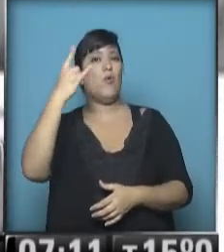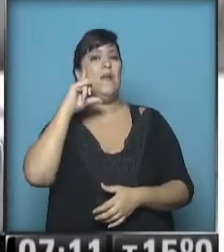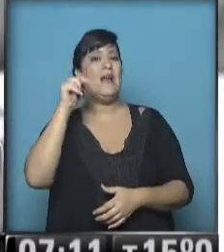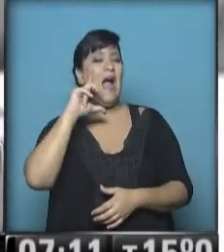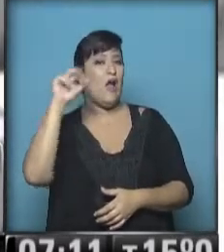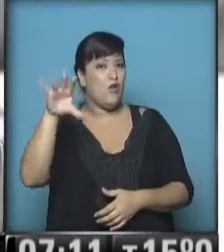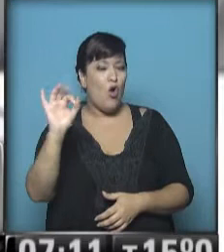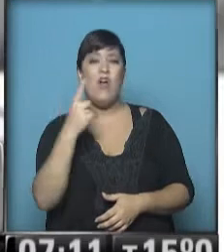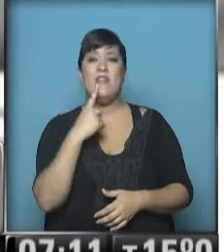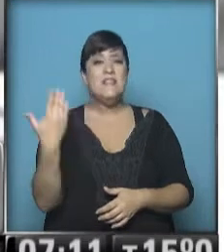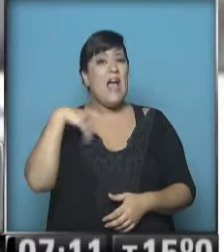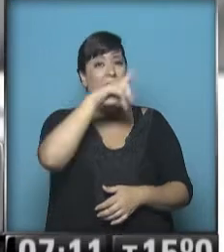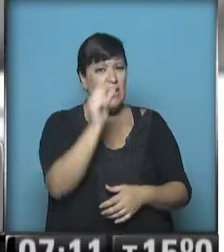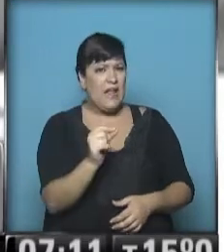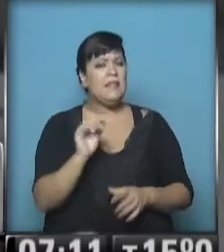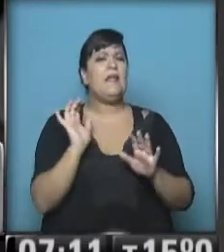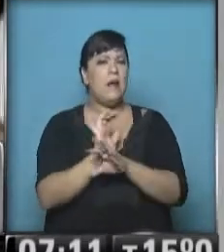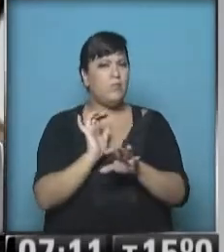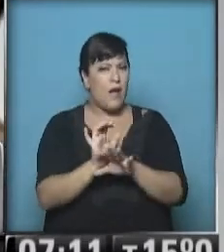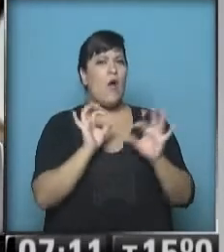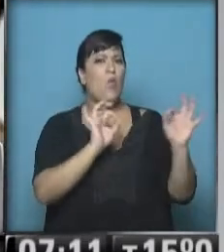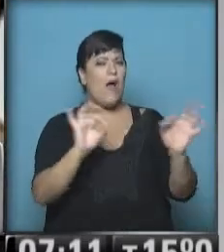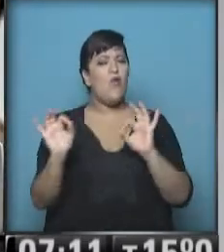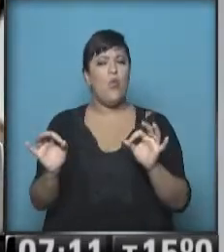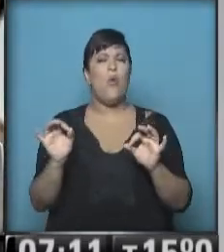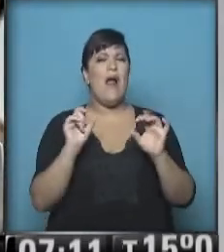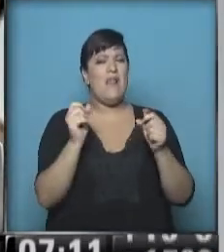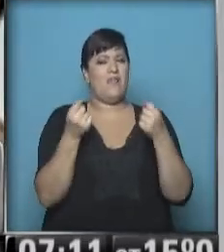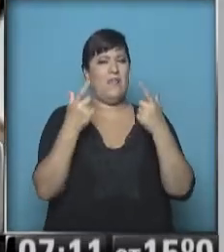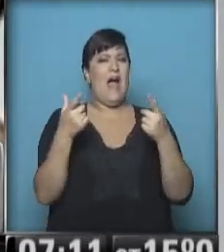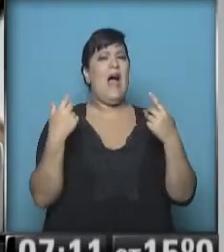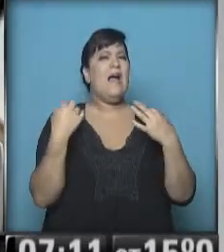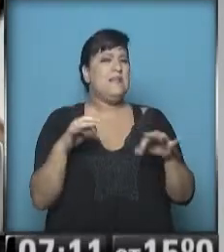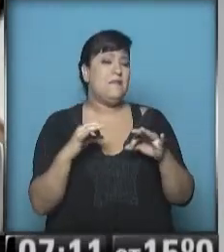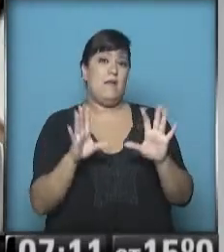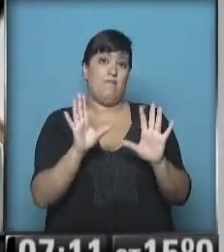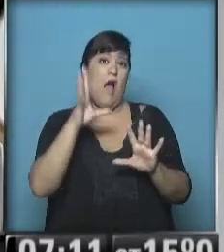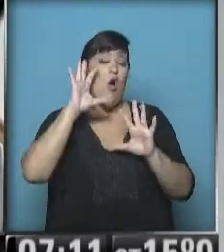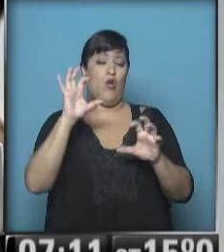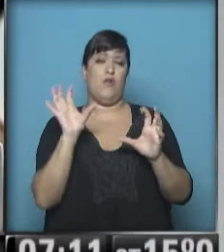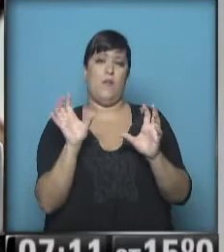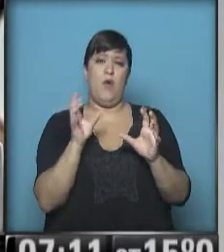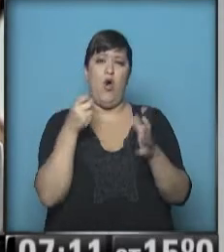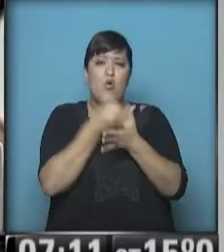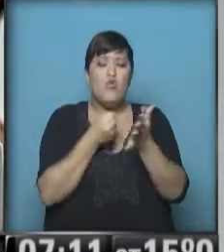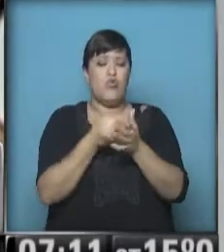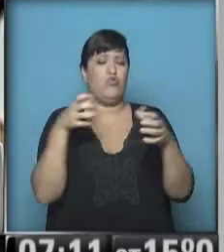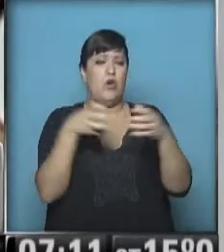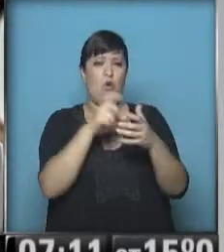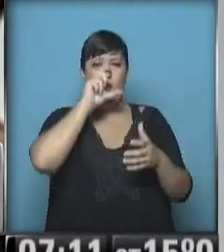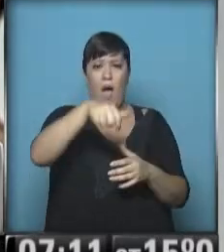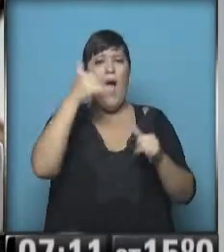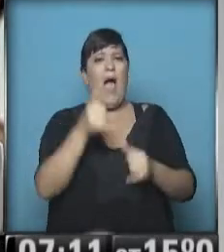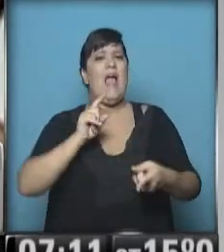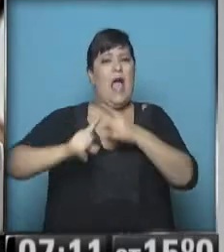países que generan algunas sensibilidades, recordemos que están peleando contra los buitres, tiene acuerdos con Irán, bueno, y está